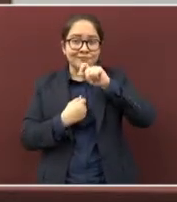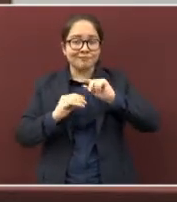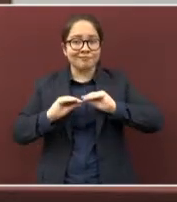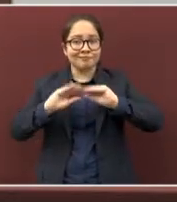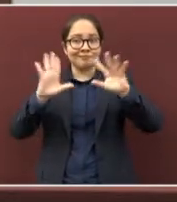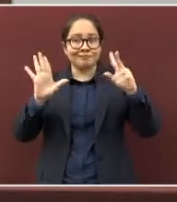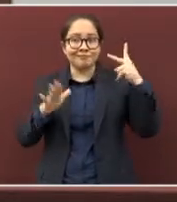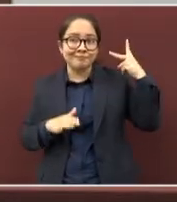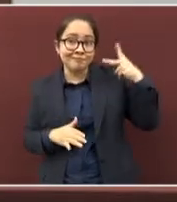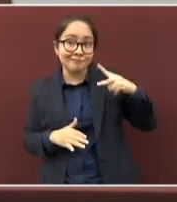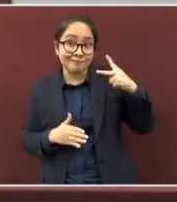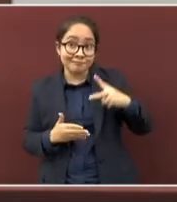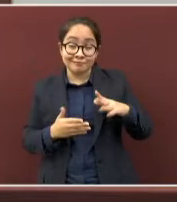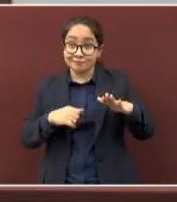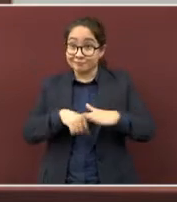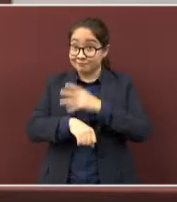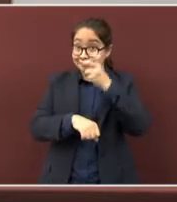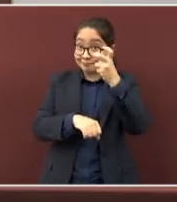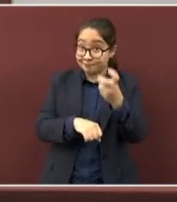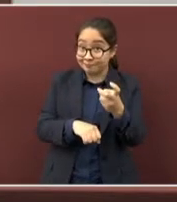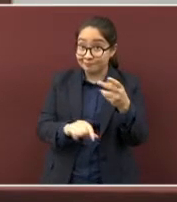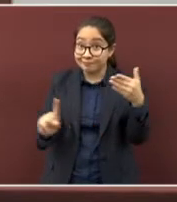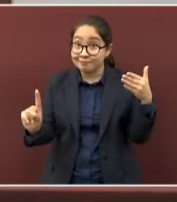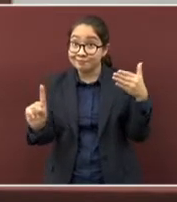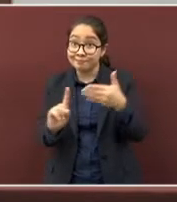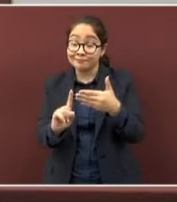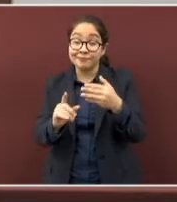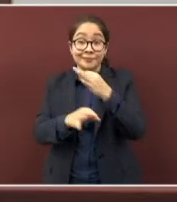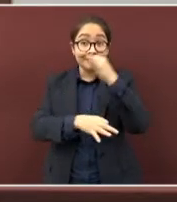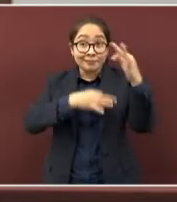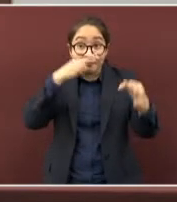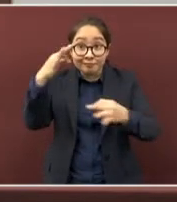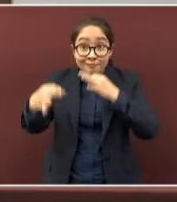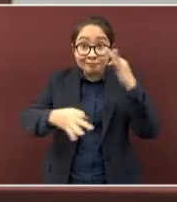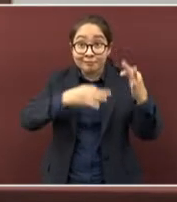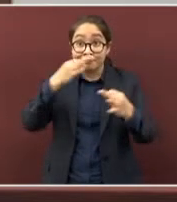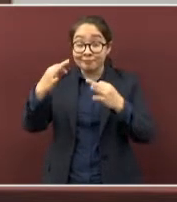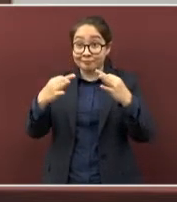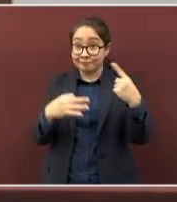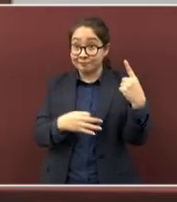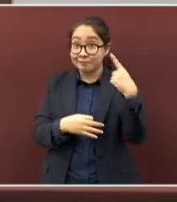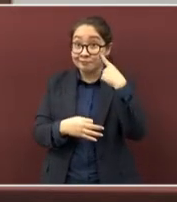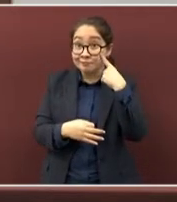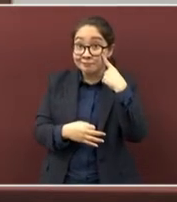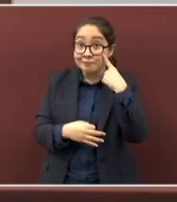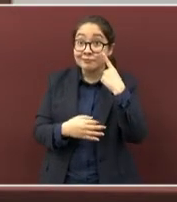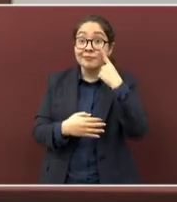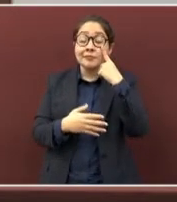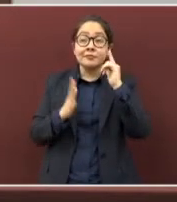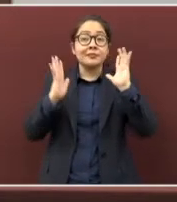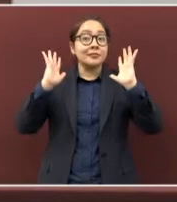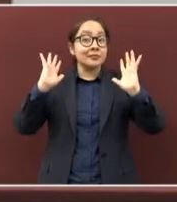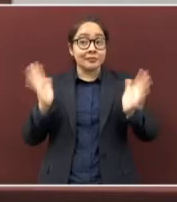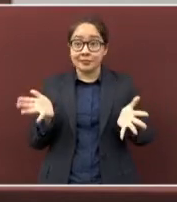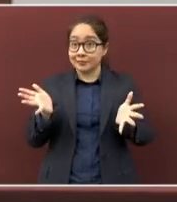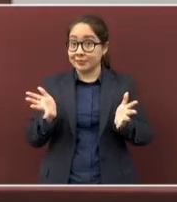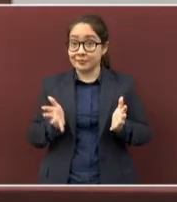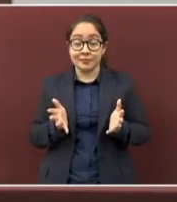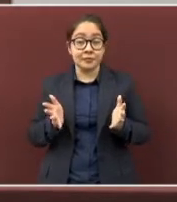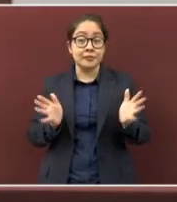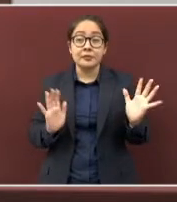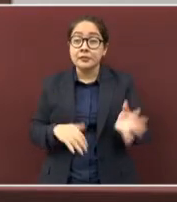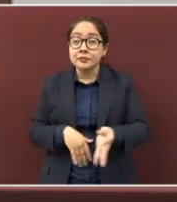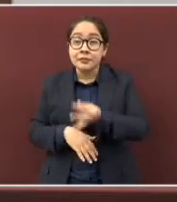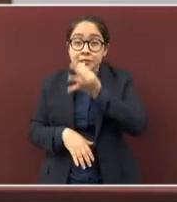Y en este sentido, les informo, les informo esta noche que ya estamos